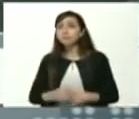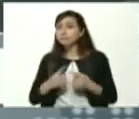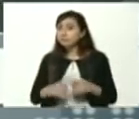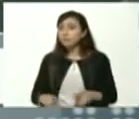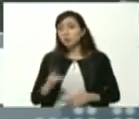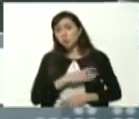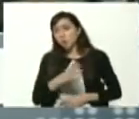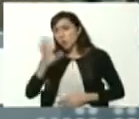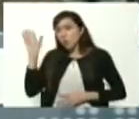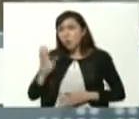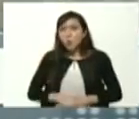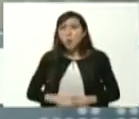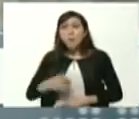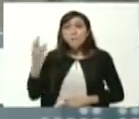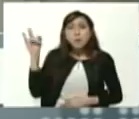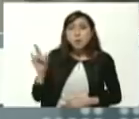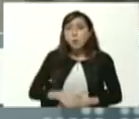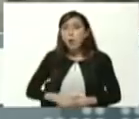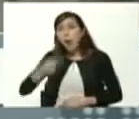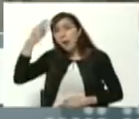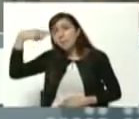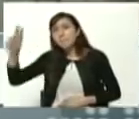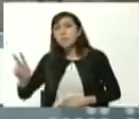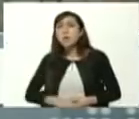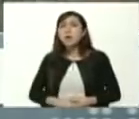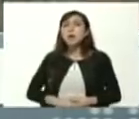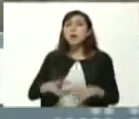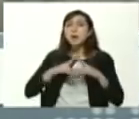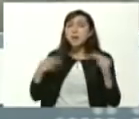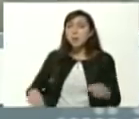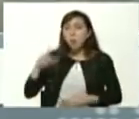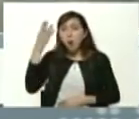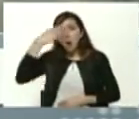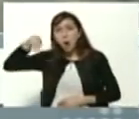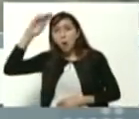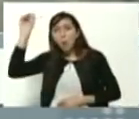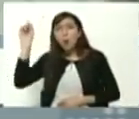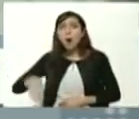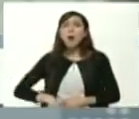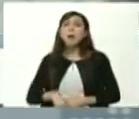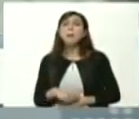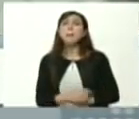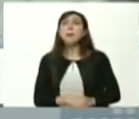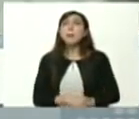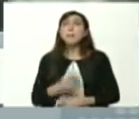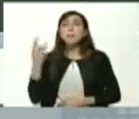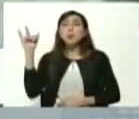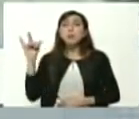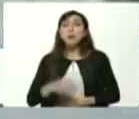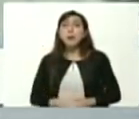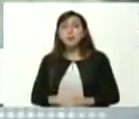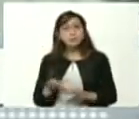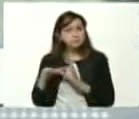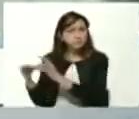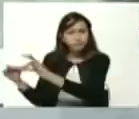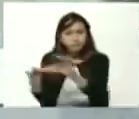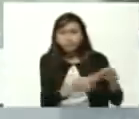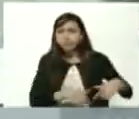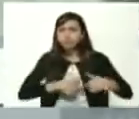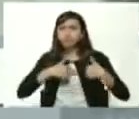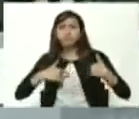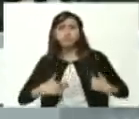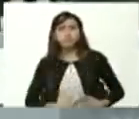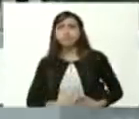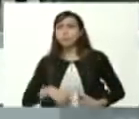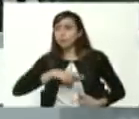chilena brasilera mexicana nicaragüense cubana boliviana unir los corazones de la